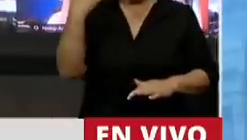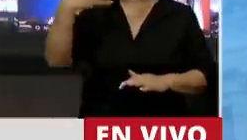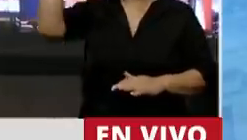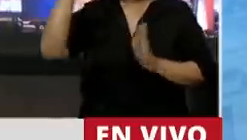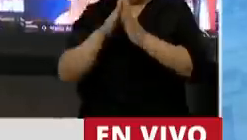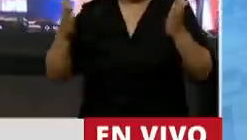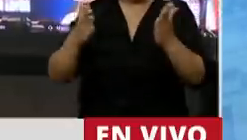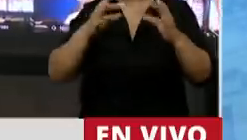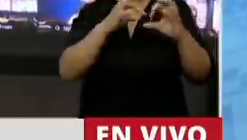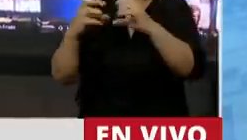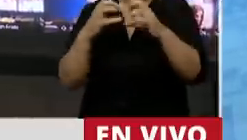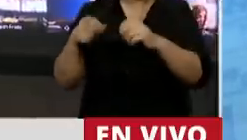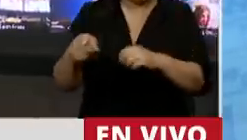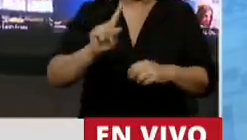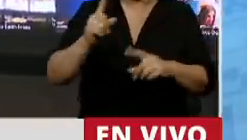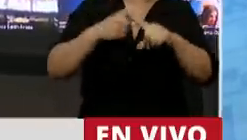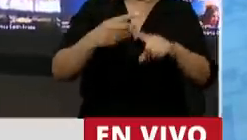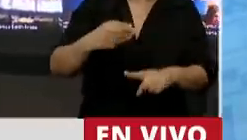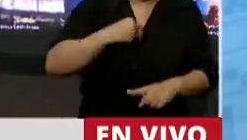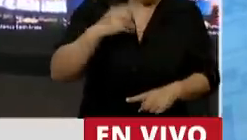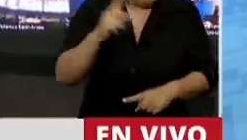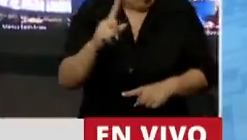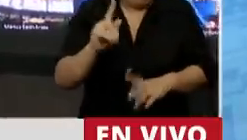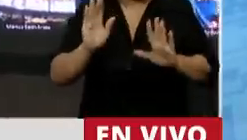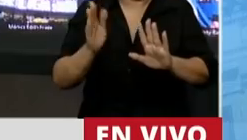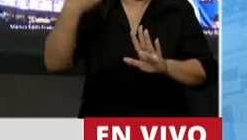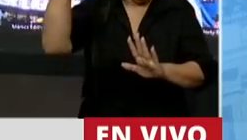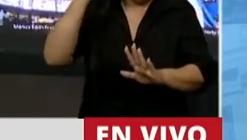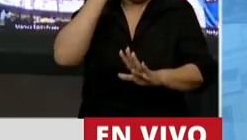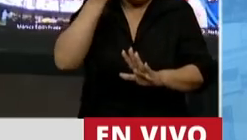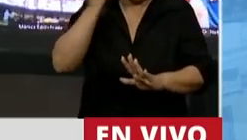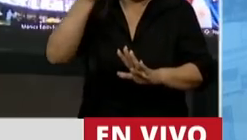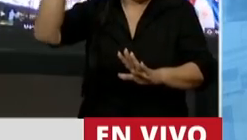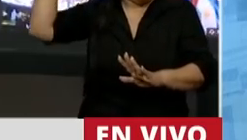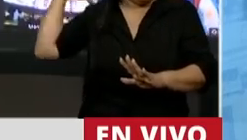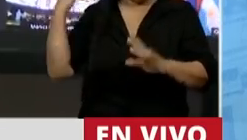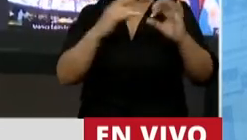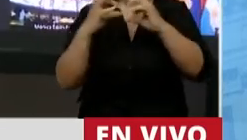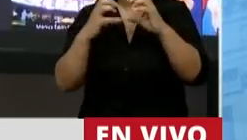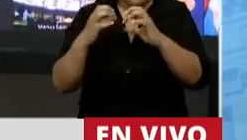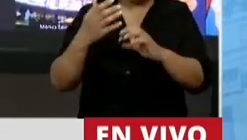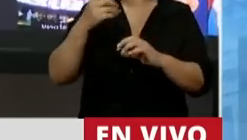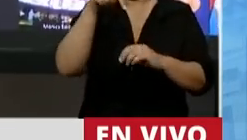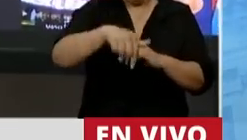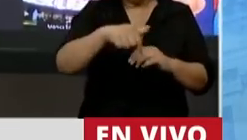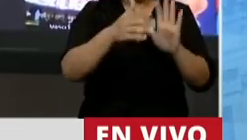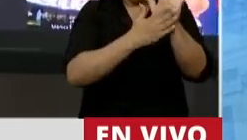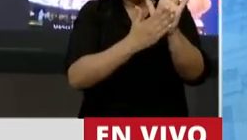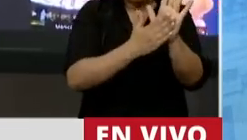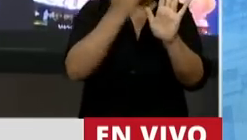vocación histórica, sino porque es un debate que también reproduce buena parte de los argumentos que aquí se dieron,